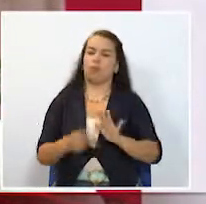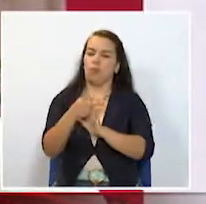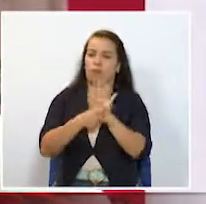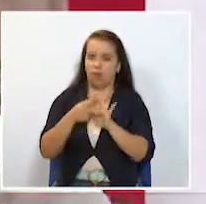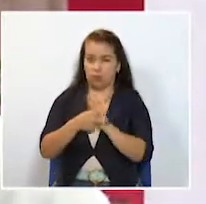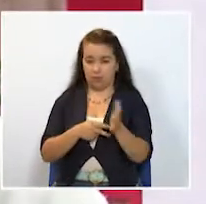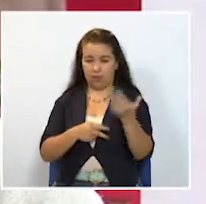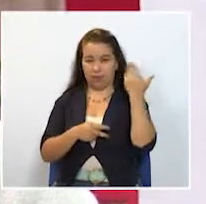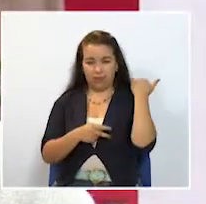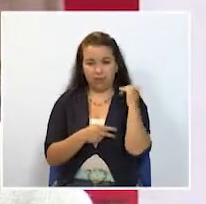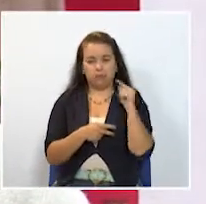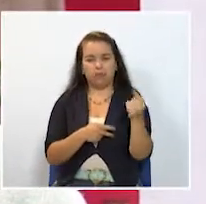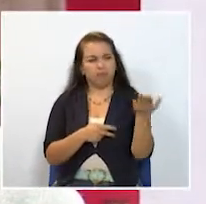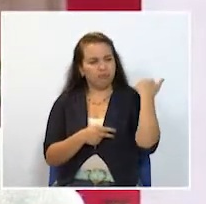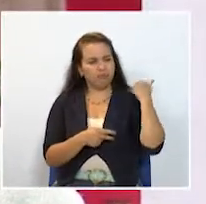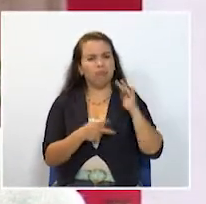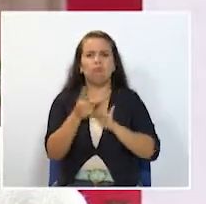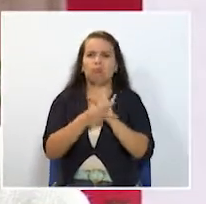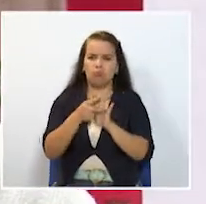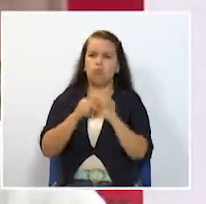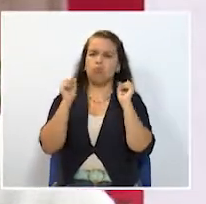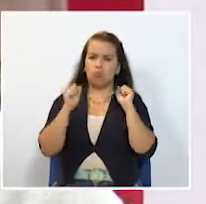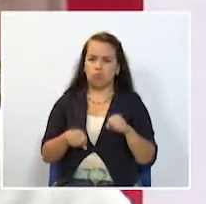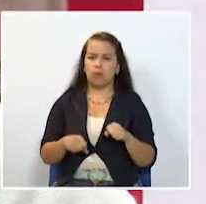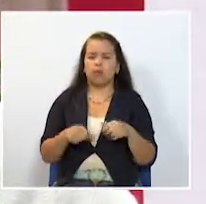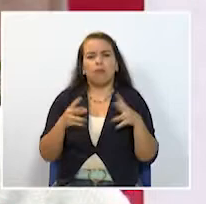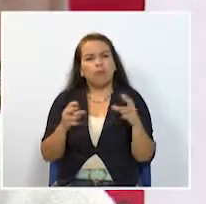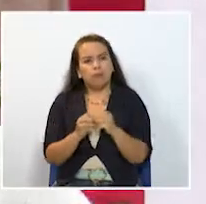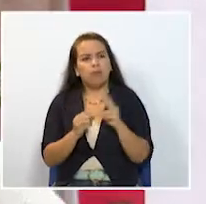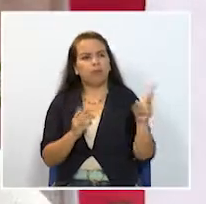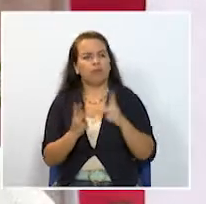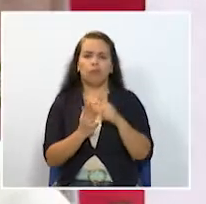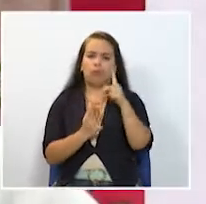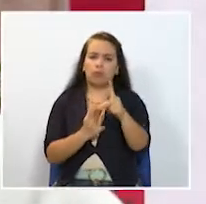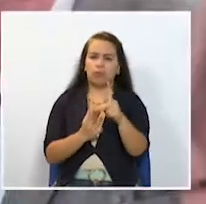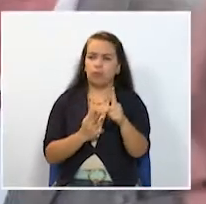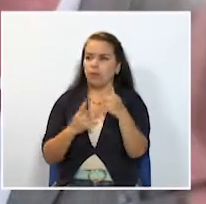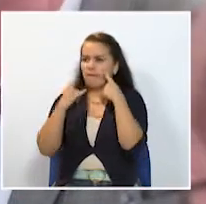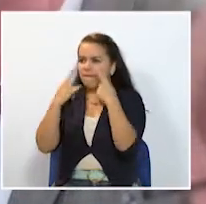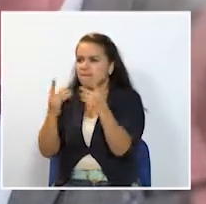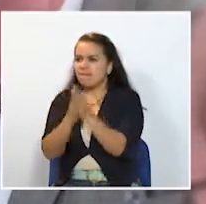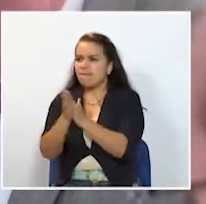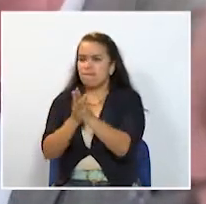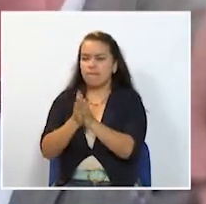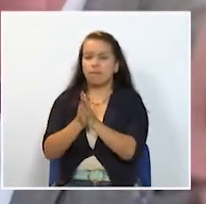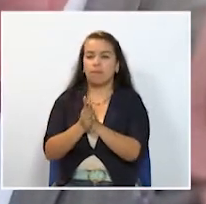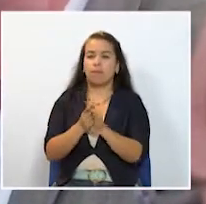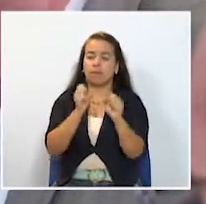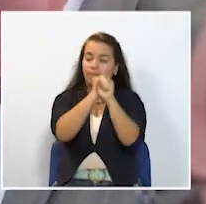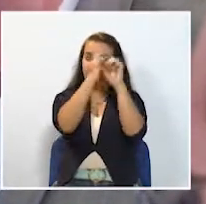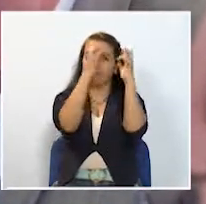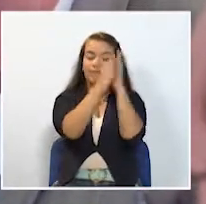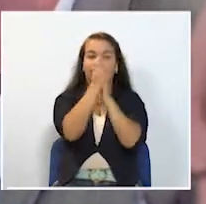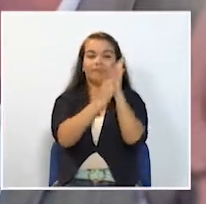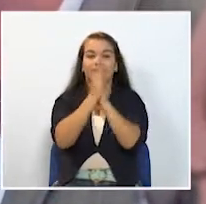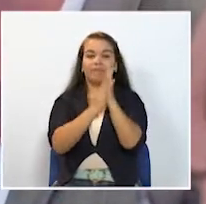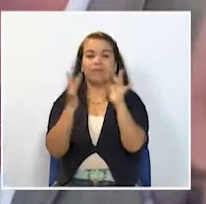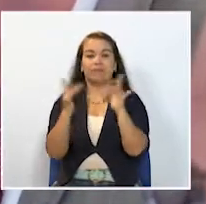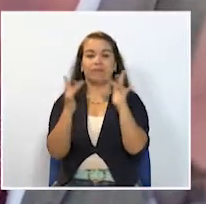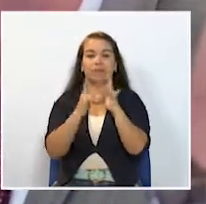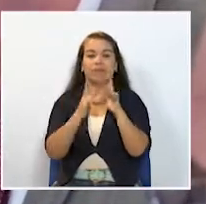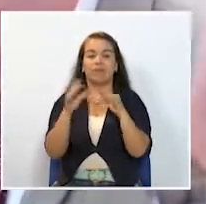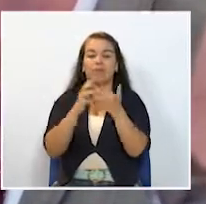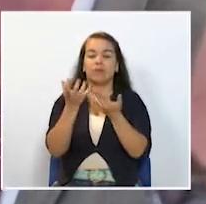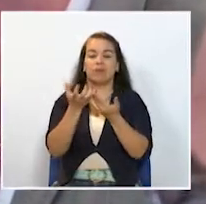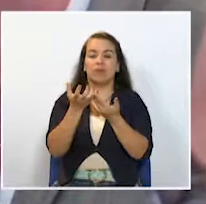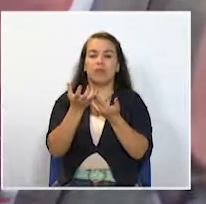anteriores miraremos, es un proyecto muy ambicioso Un sueño en conectividad es el del cable aéreo